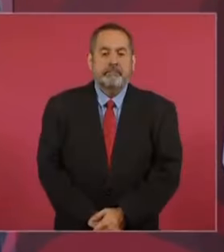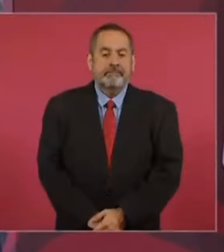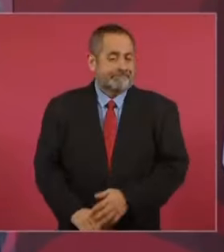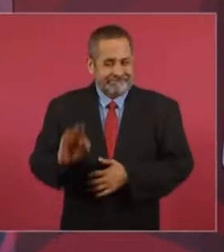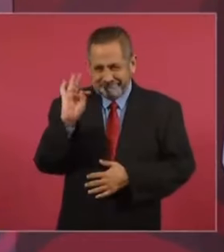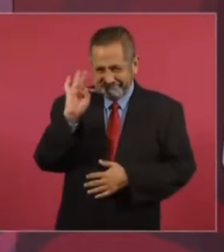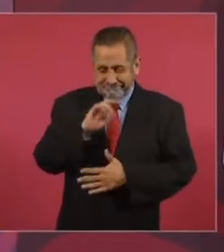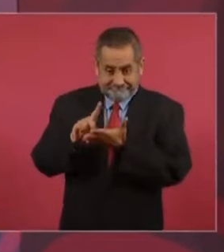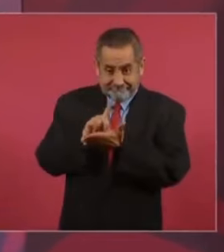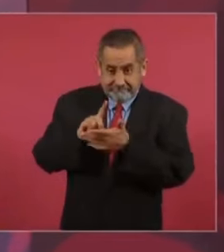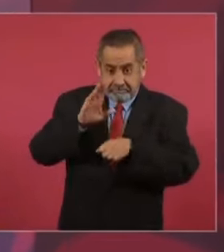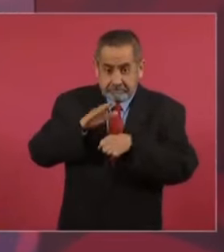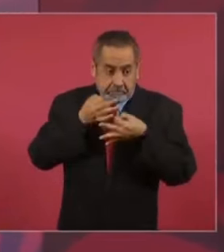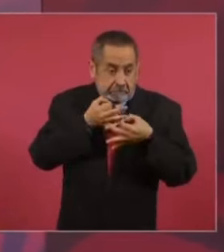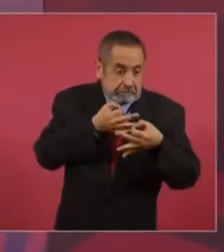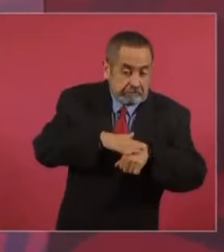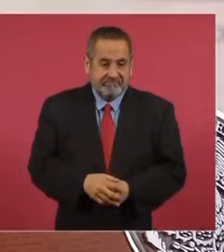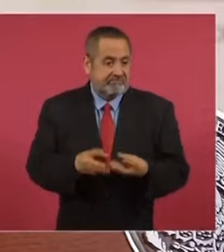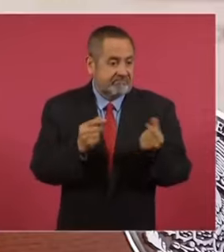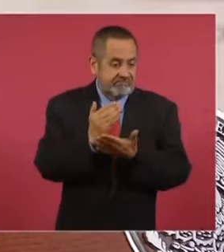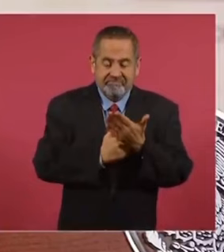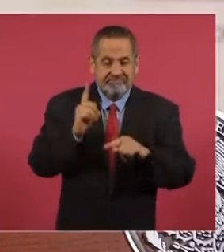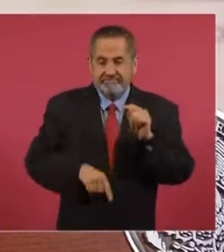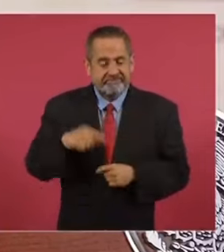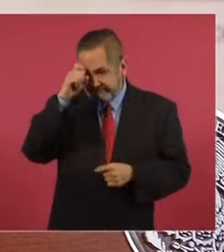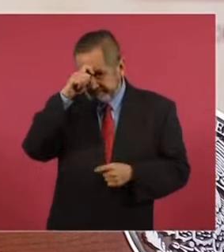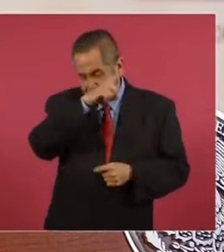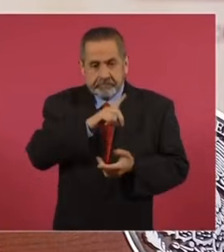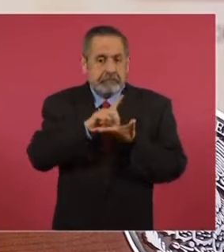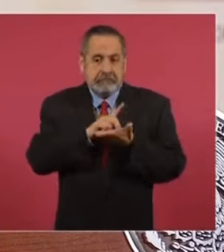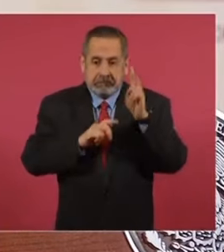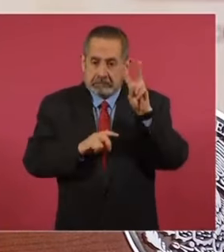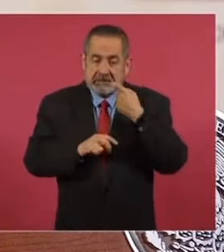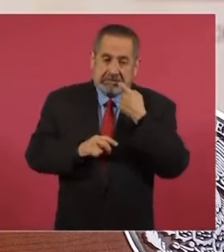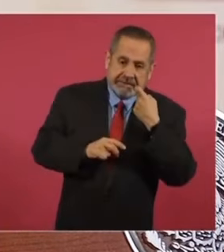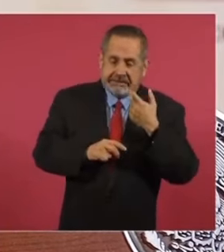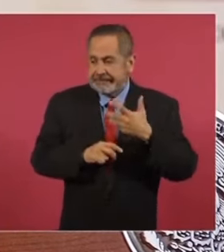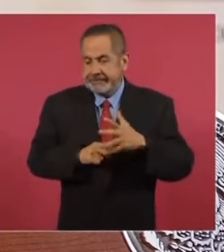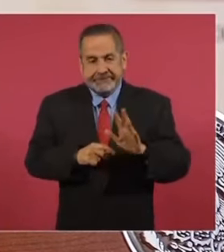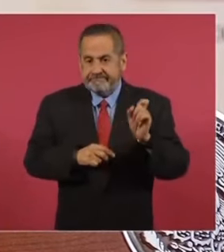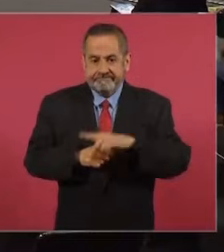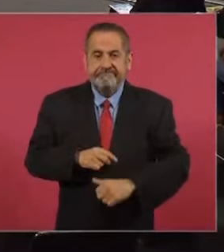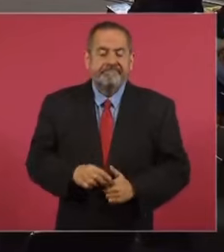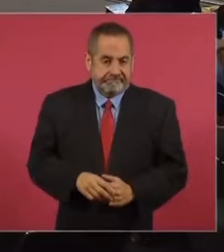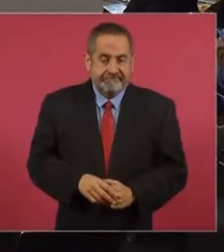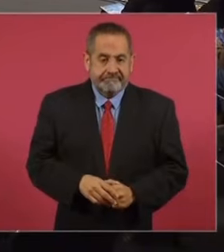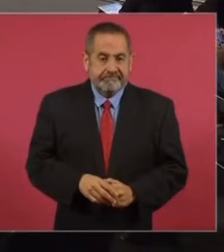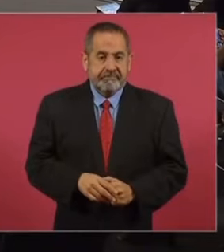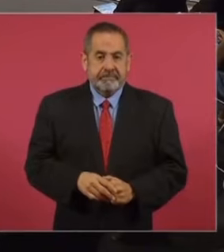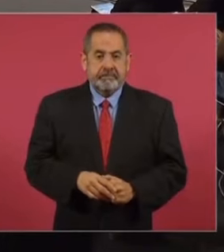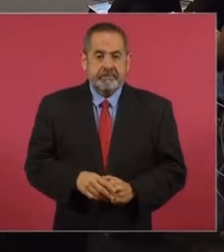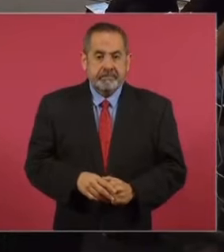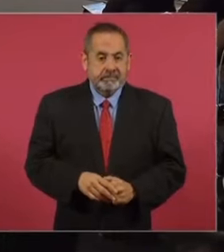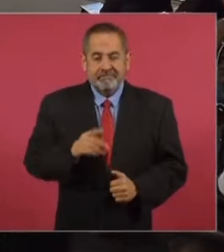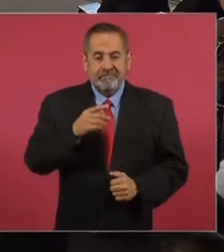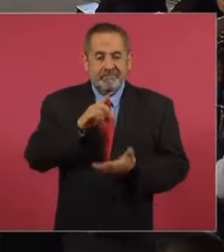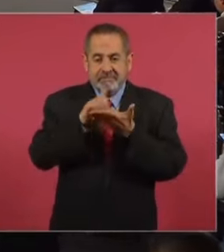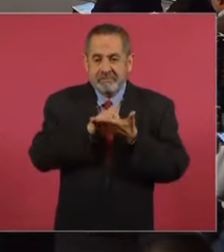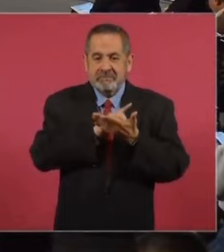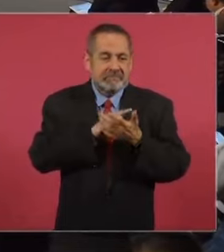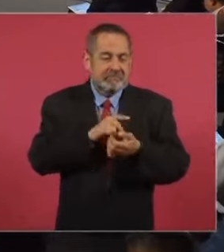un problema muy grave de resolver. Se convierte en una pandemia,